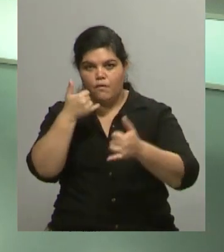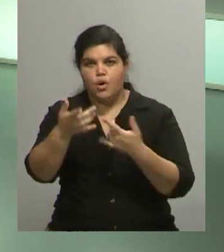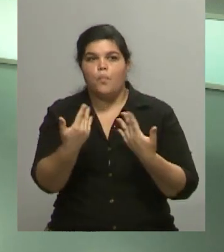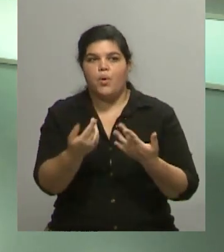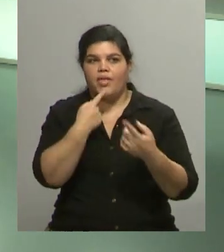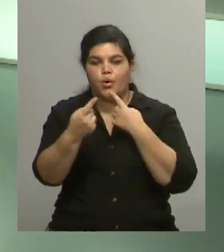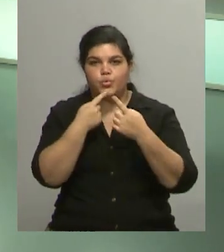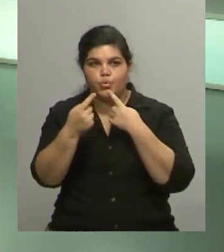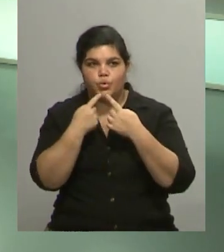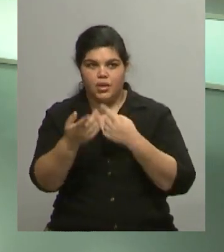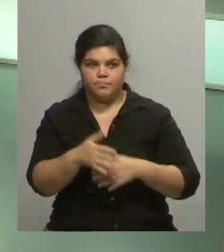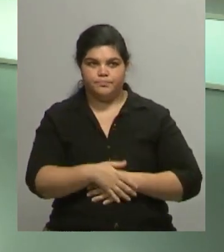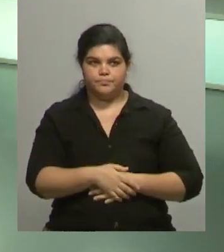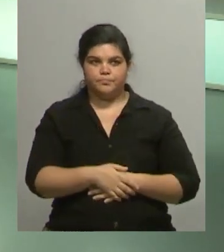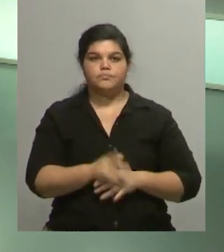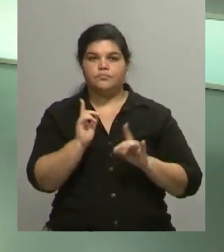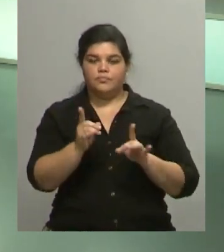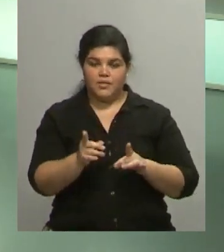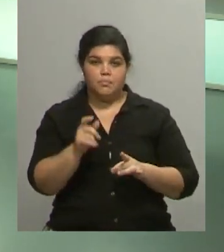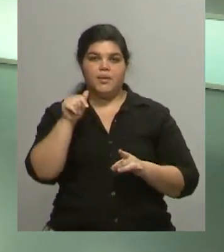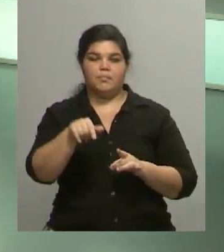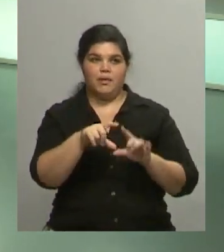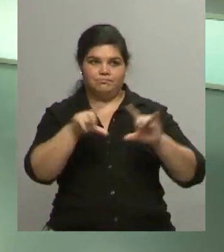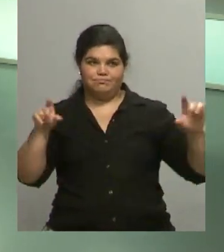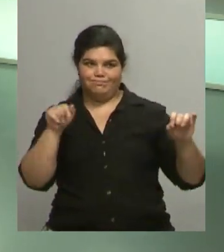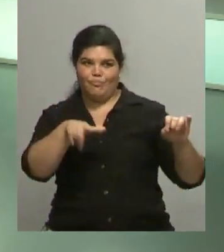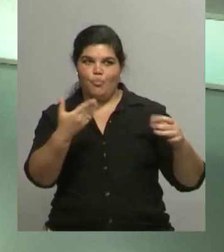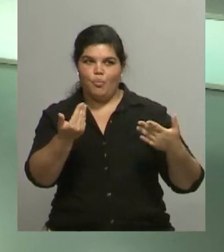ejemplo, en la página web la encontramos. En la página web